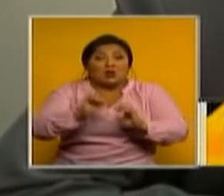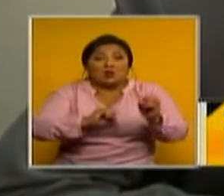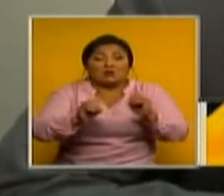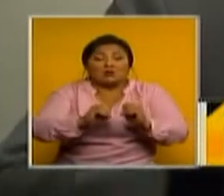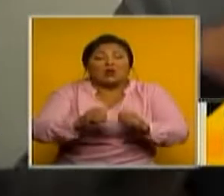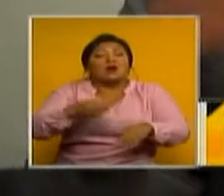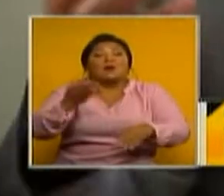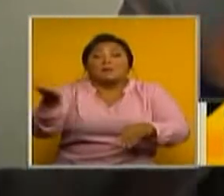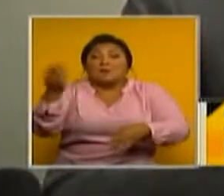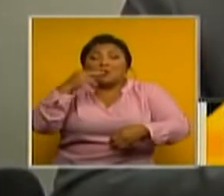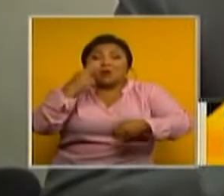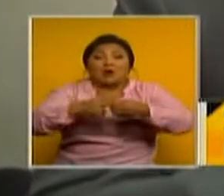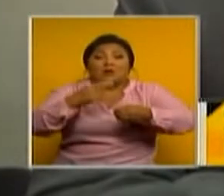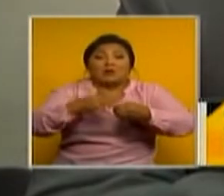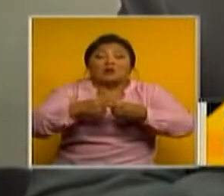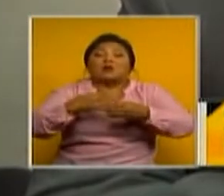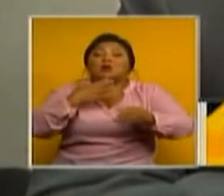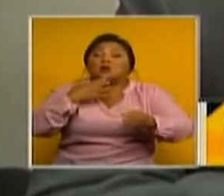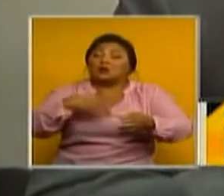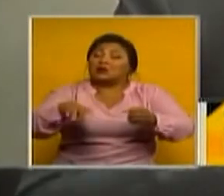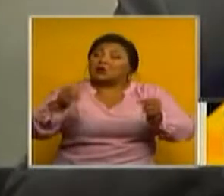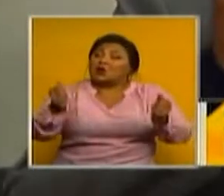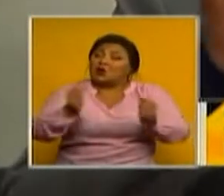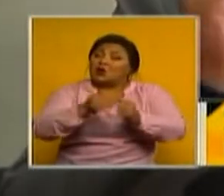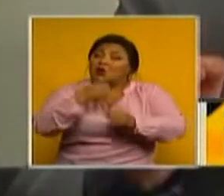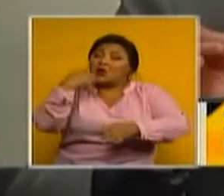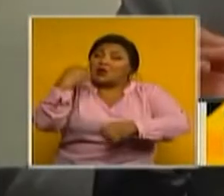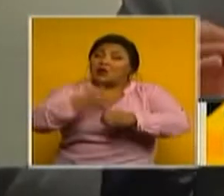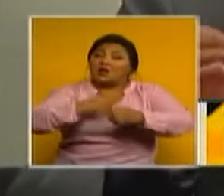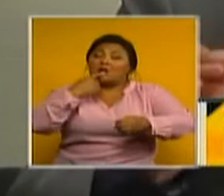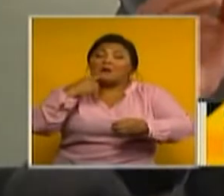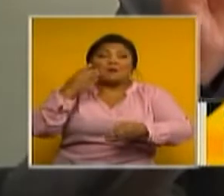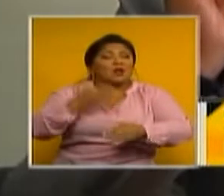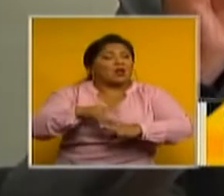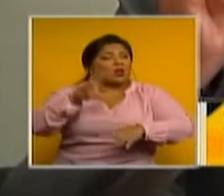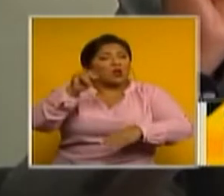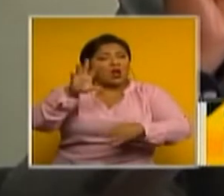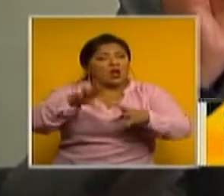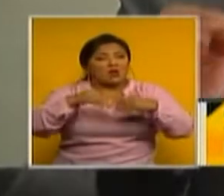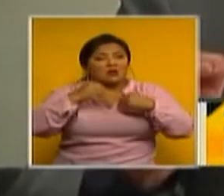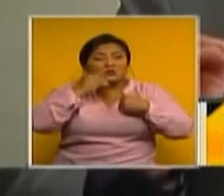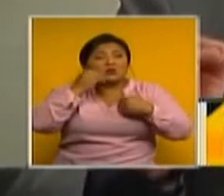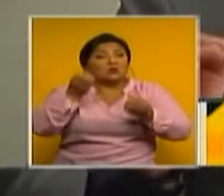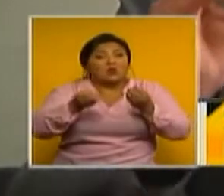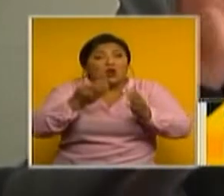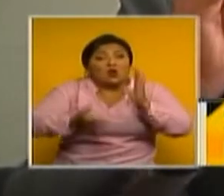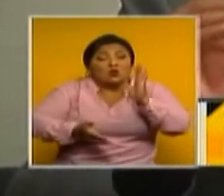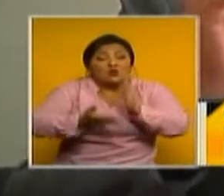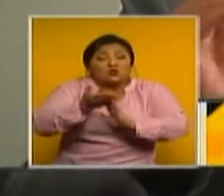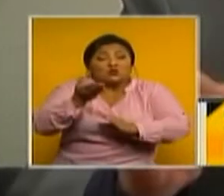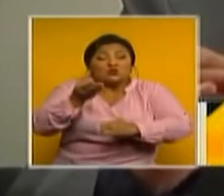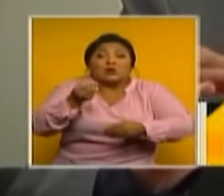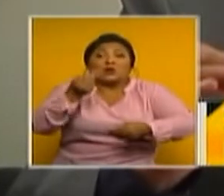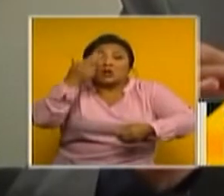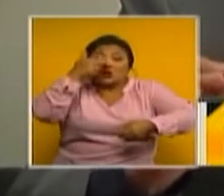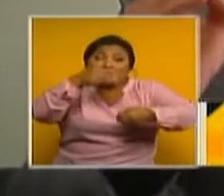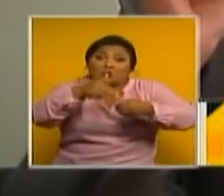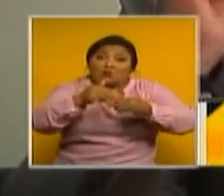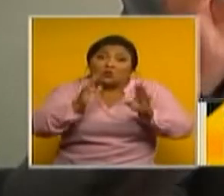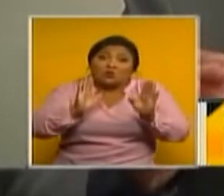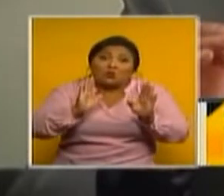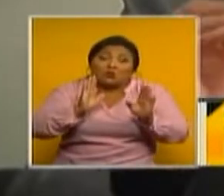a participar junto al Frente de Unidad de los Trabajadores para oponernos a cualquier elevación de los combustibles